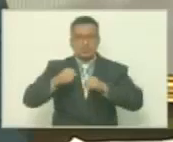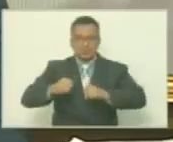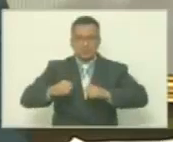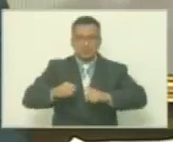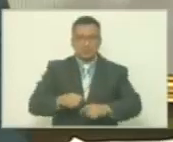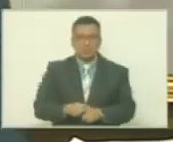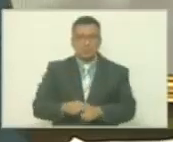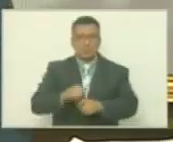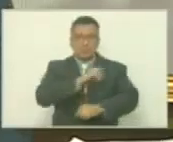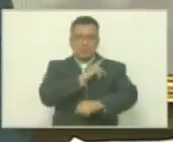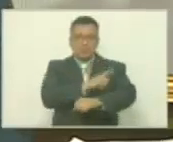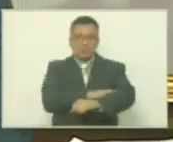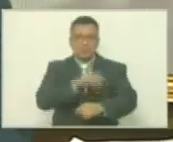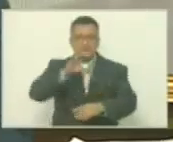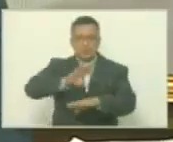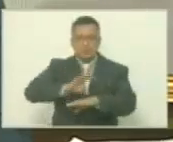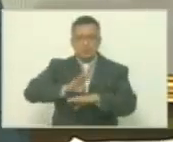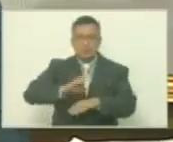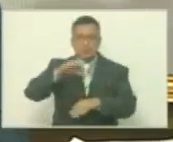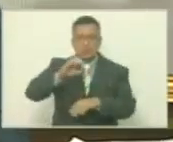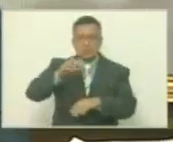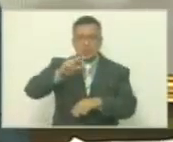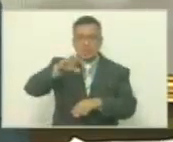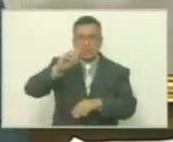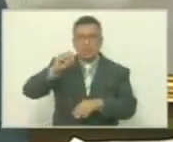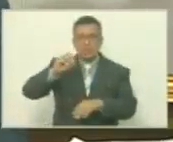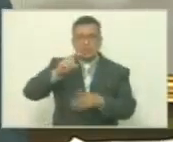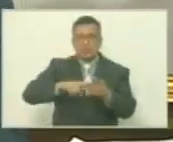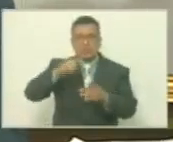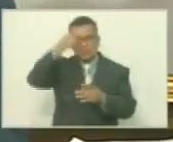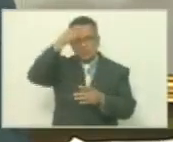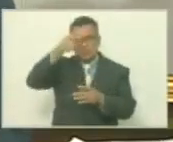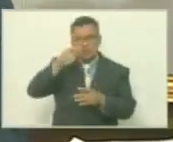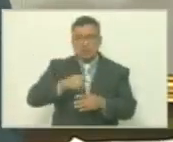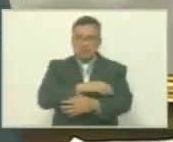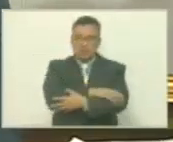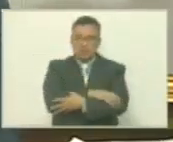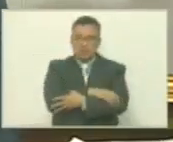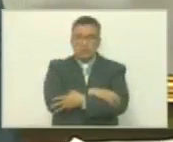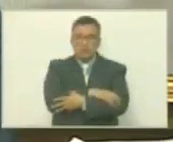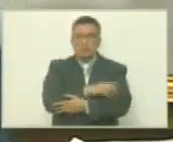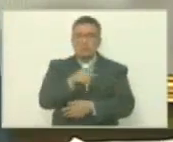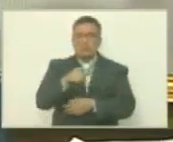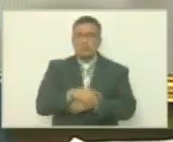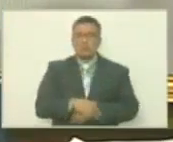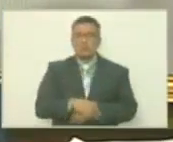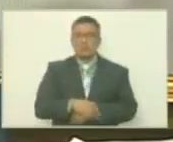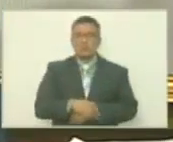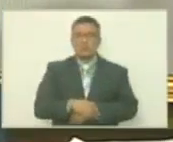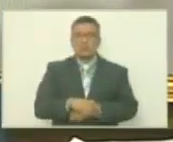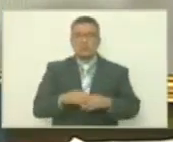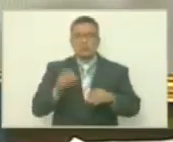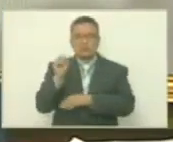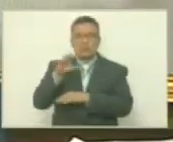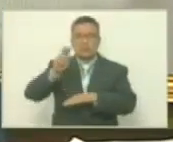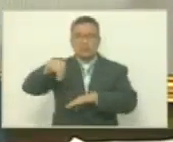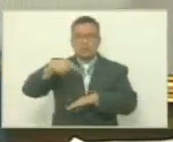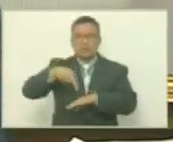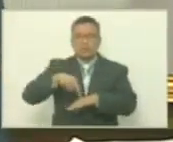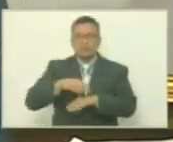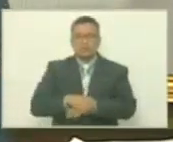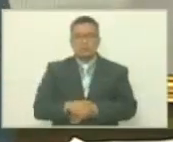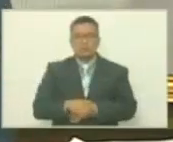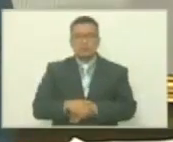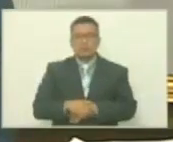rebelde, fuerte de la ciudad de Coro, del estado Falcón, el abrazo de la Asamblea Nacional.